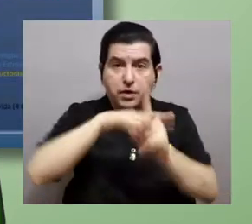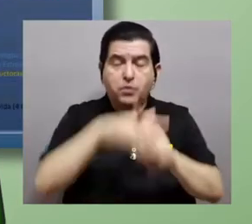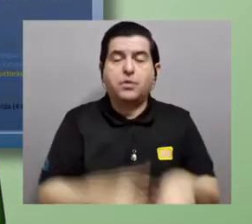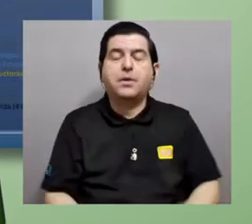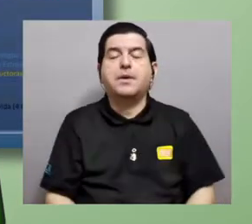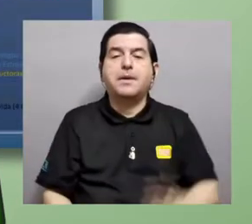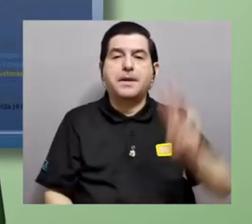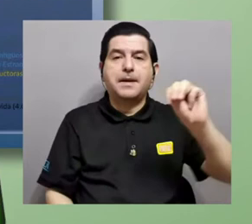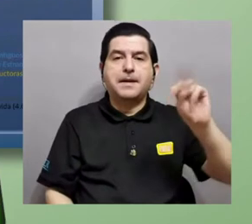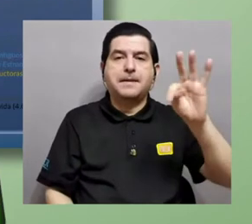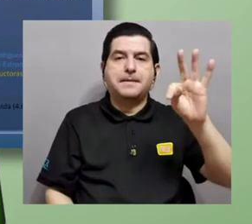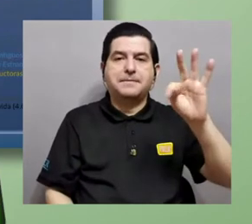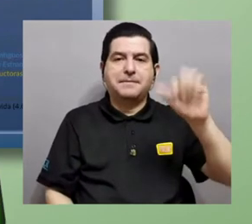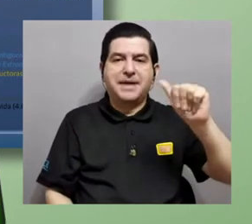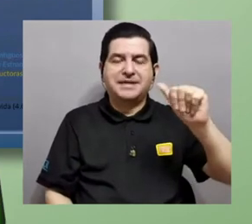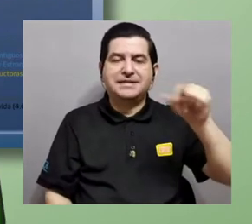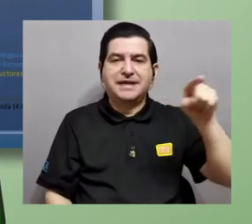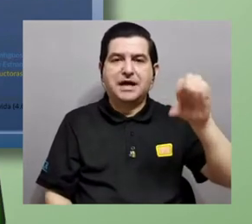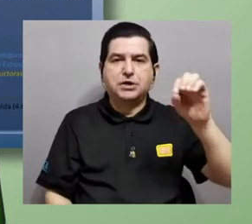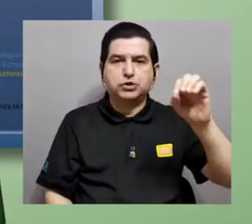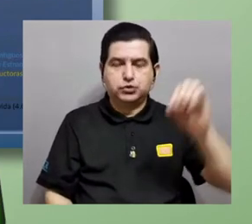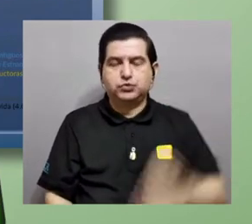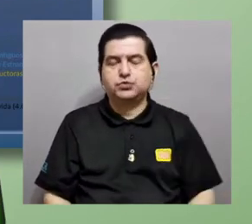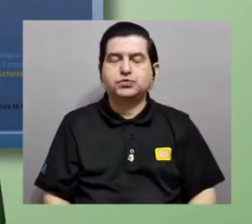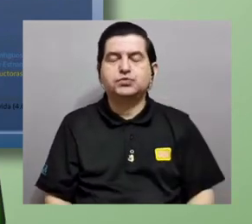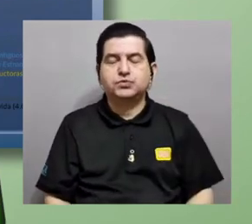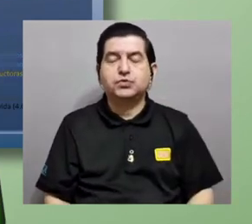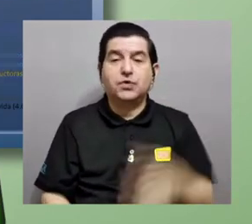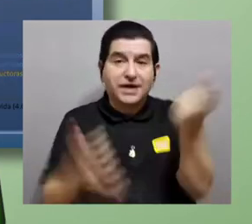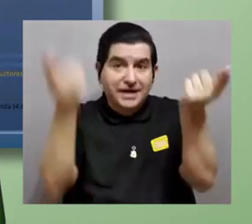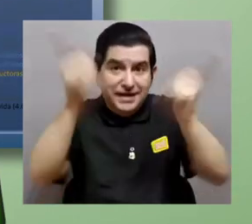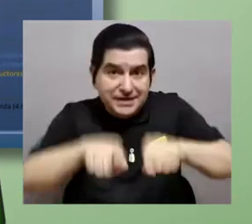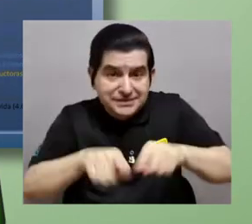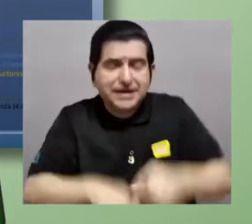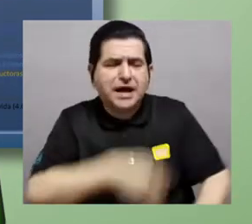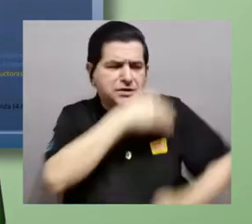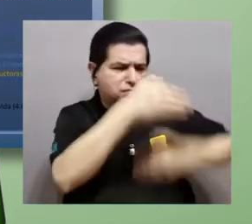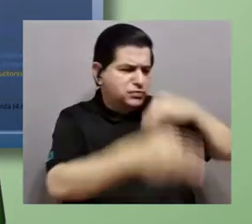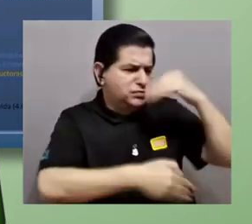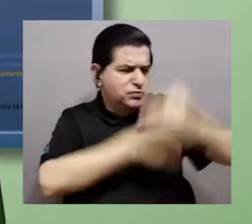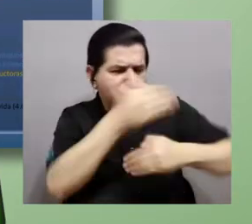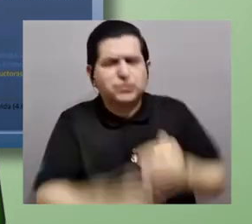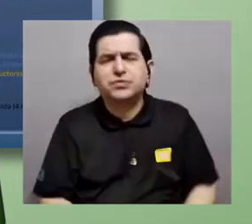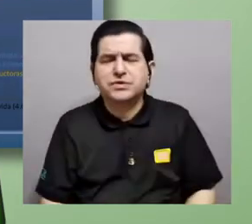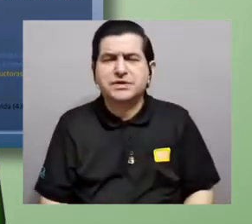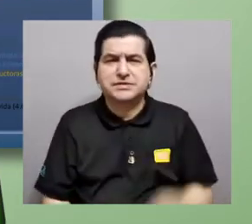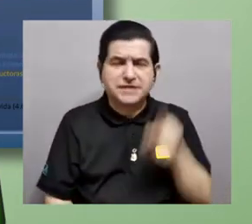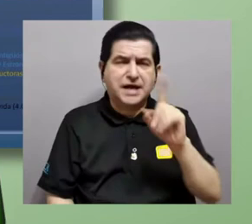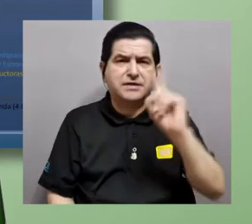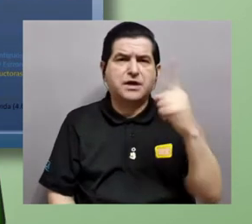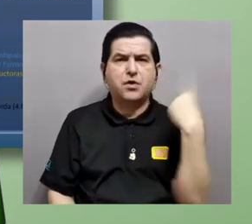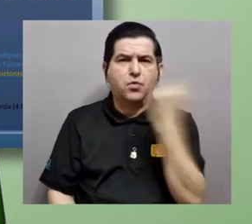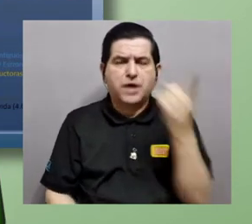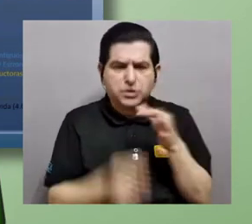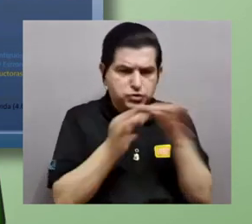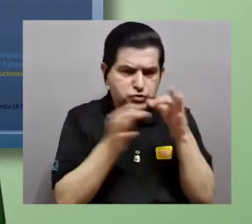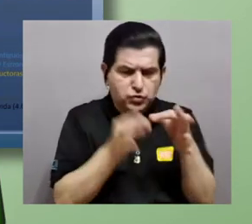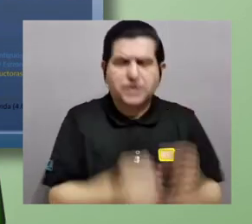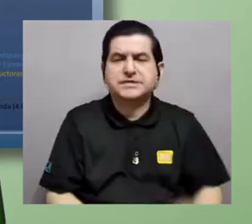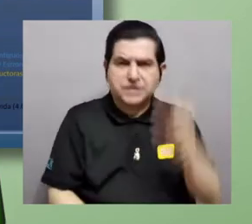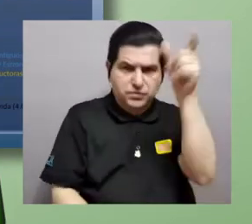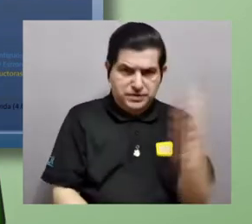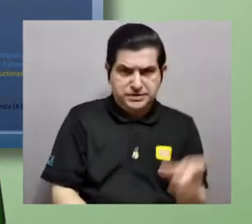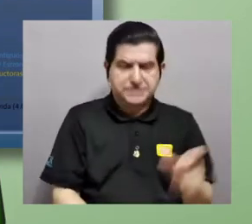aparición de los metasodos hace 1.7 mil millones de años. Se supone que evolucionaron de ancestros unicelulares que tenían